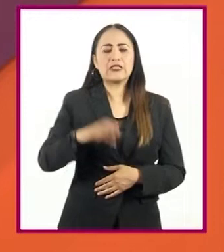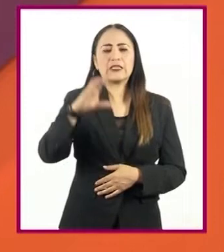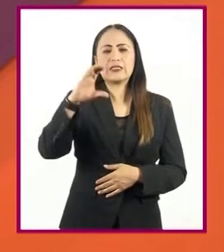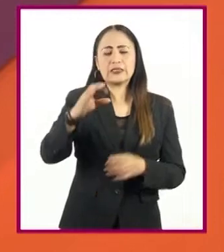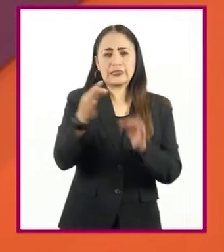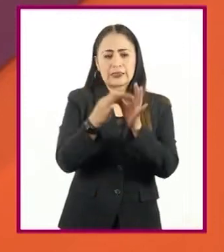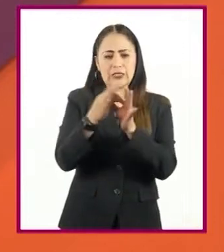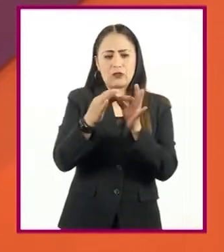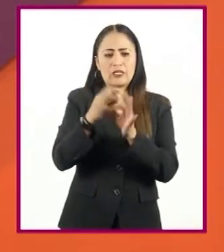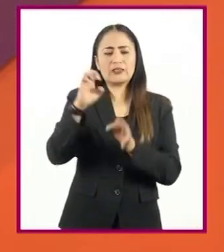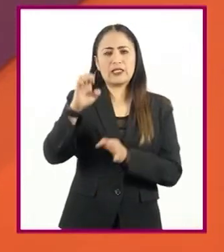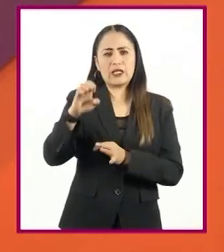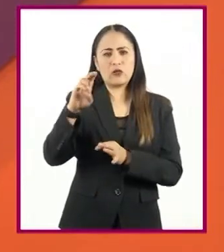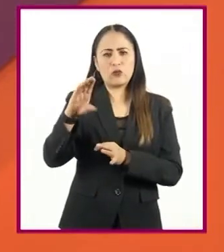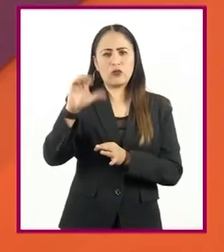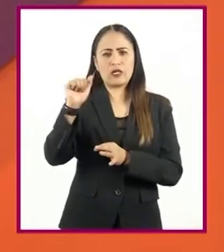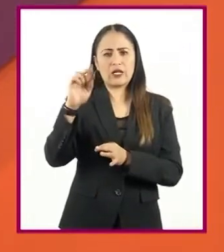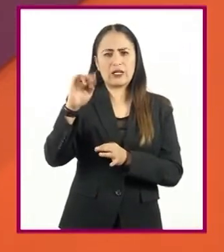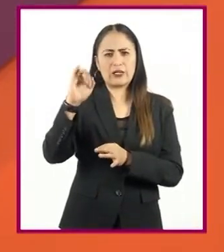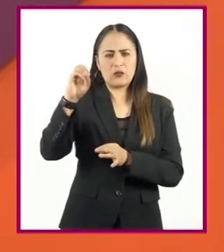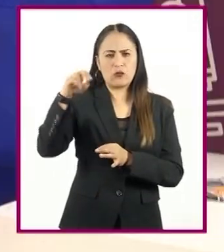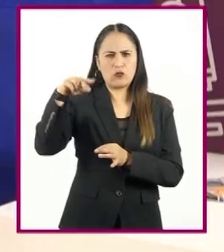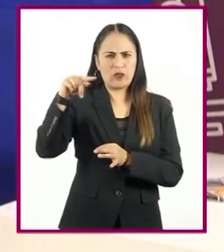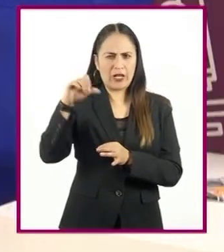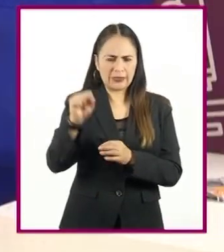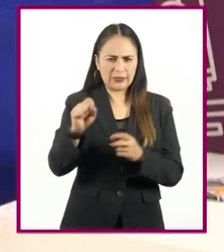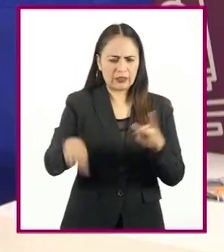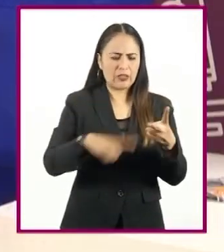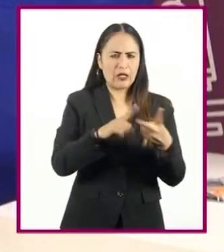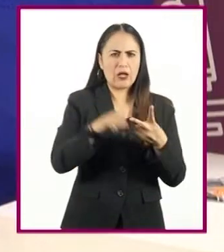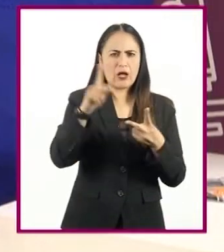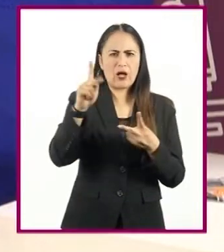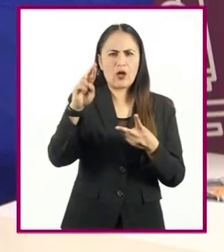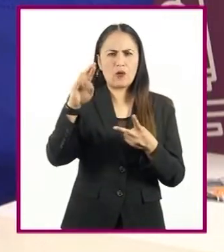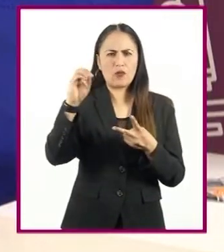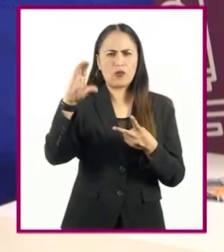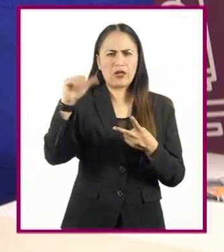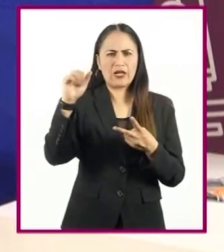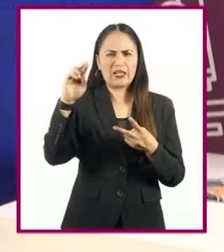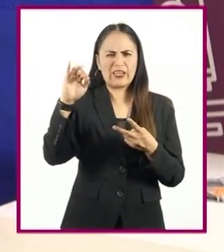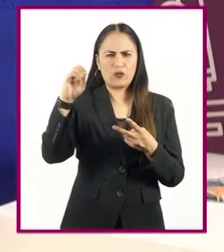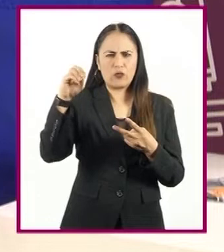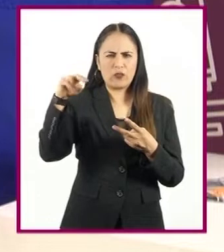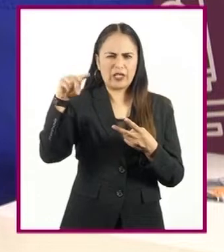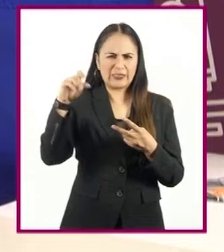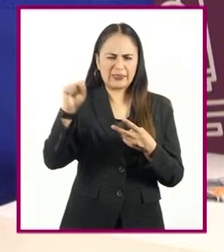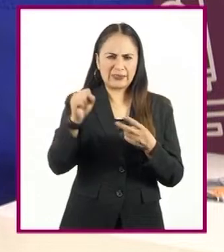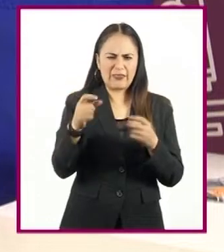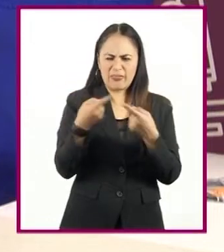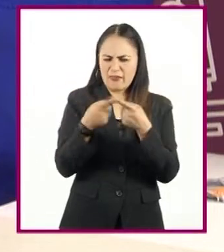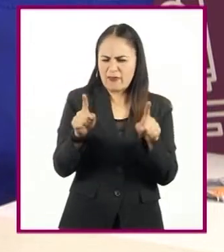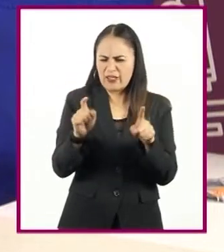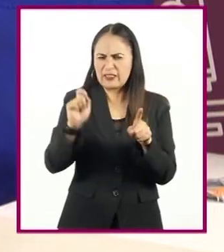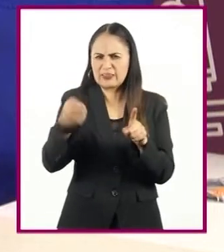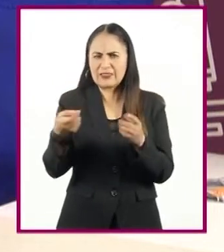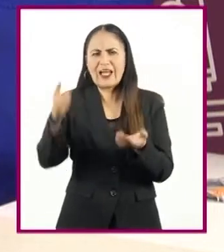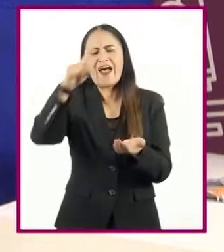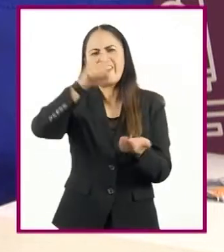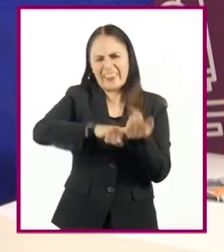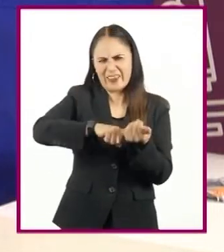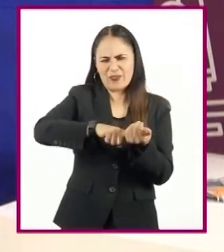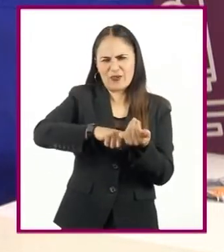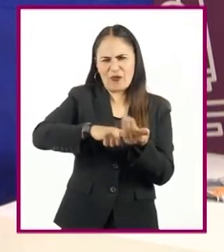que las distinguen de las prokaryotas. ¿Recuerdan cuál es? Claro, el núcleo. Vayamos a la computadora